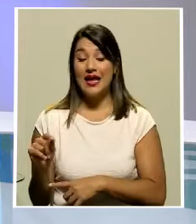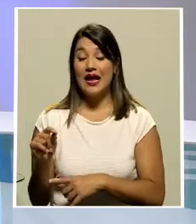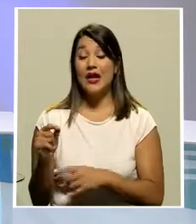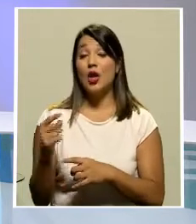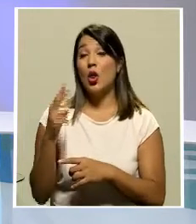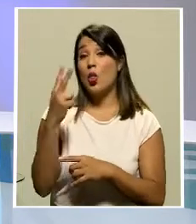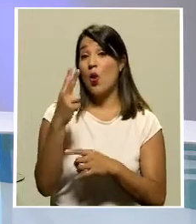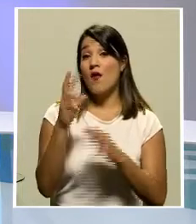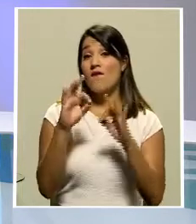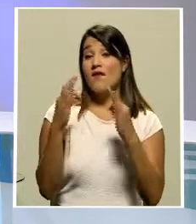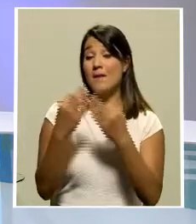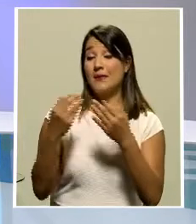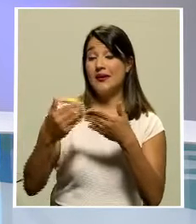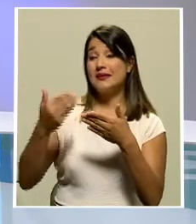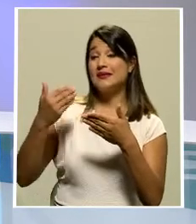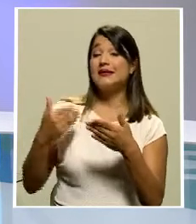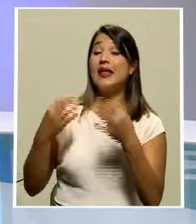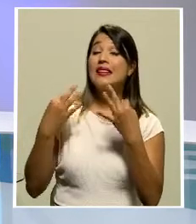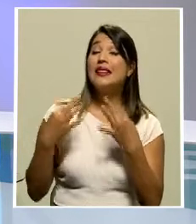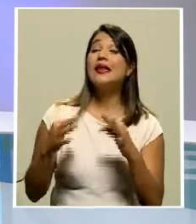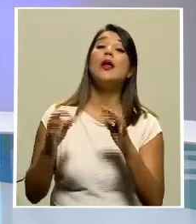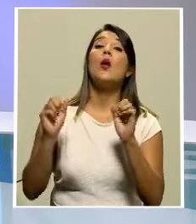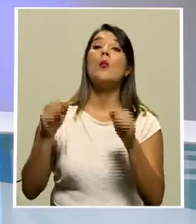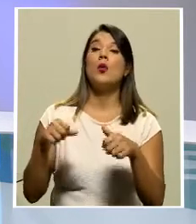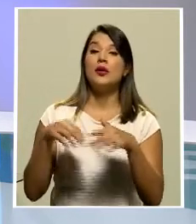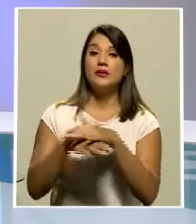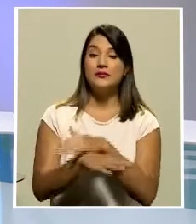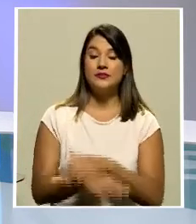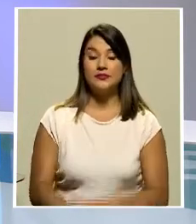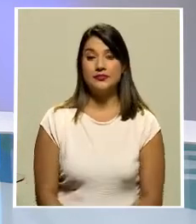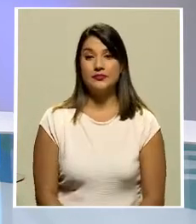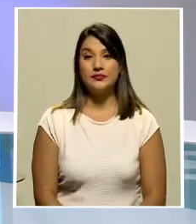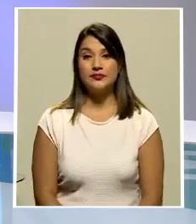familias afganas intentaron la travesía